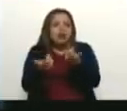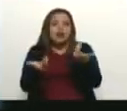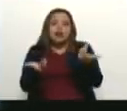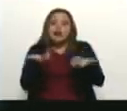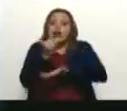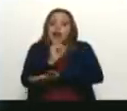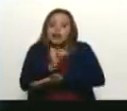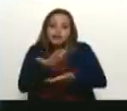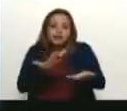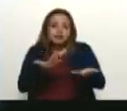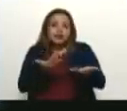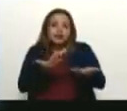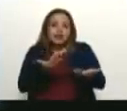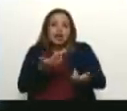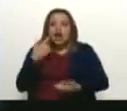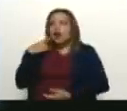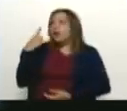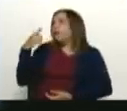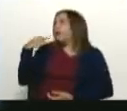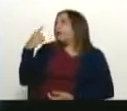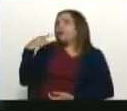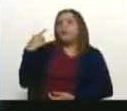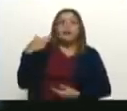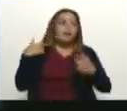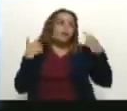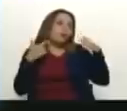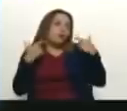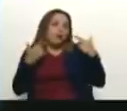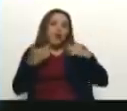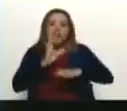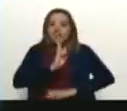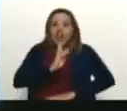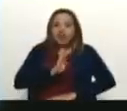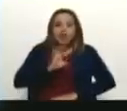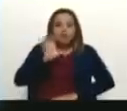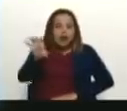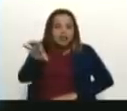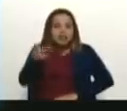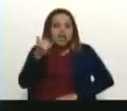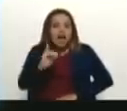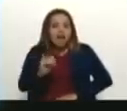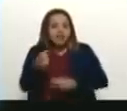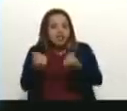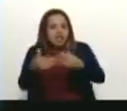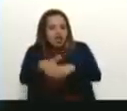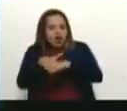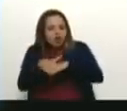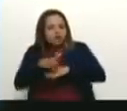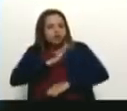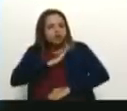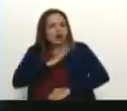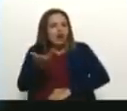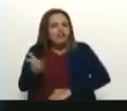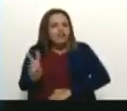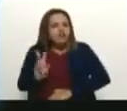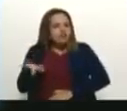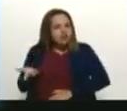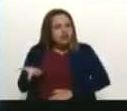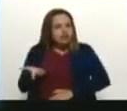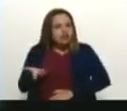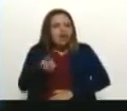hacerse los locos por parte de los bancos y por parte de los países que tienen dinero ilegal de Venezuela. Ellos saben absolutamente todo eso, presidente.